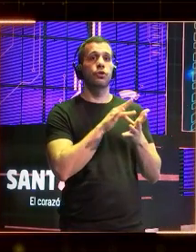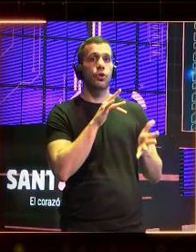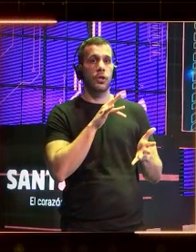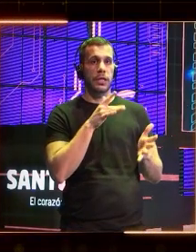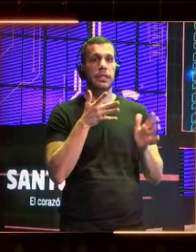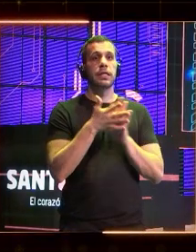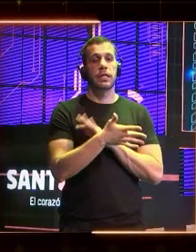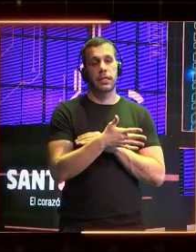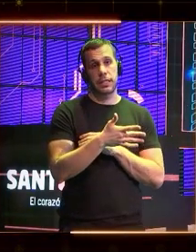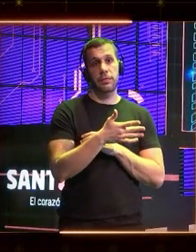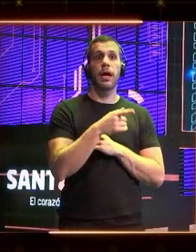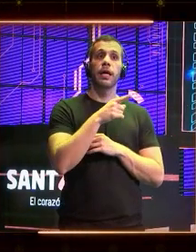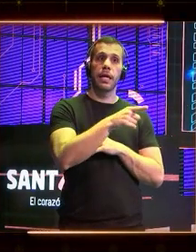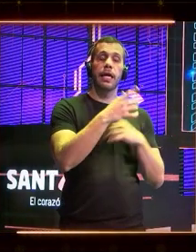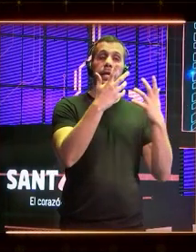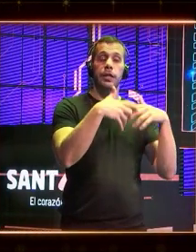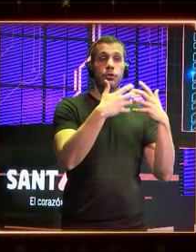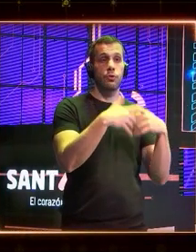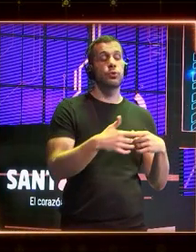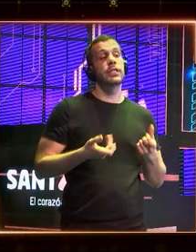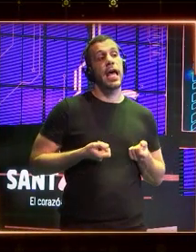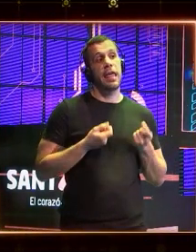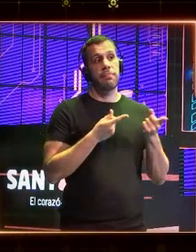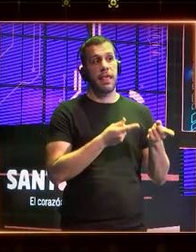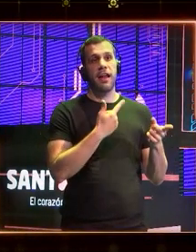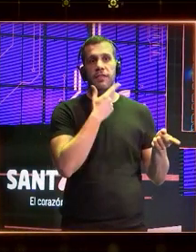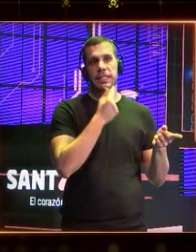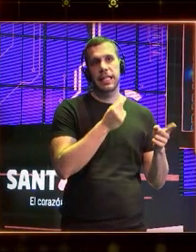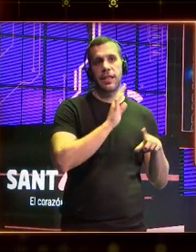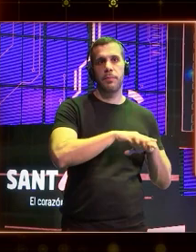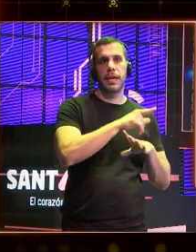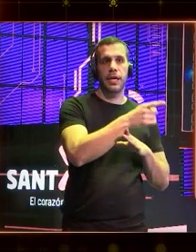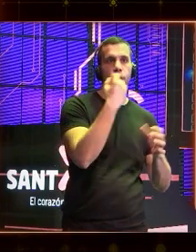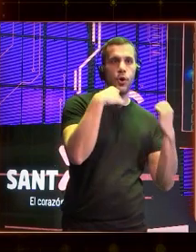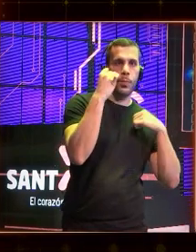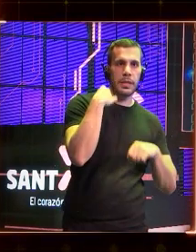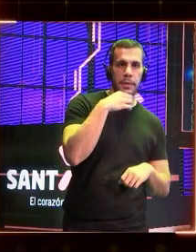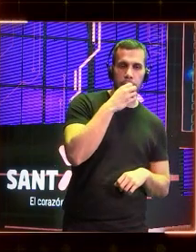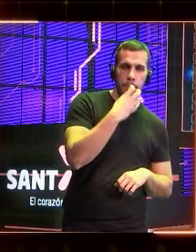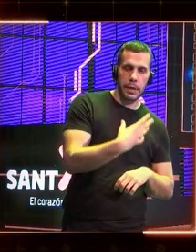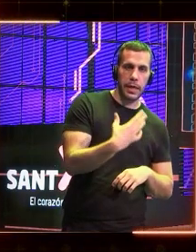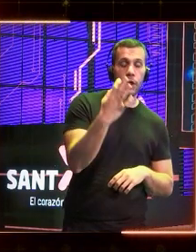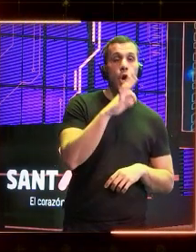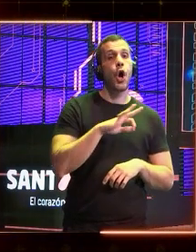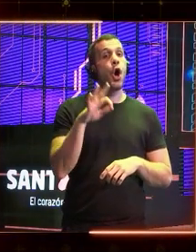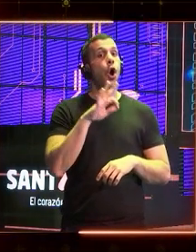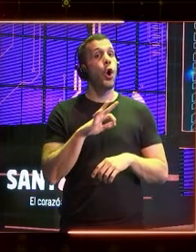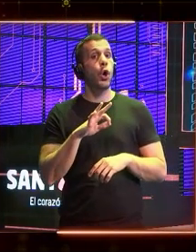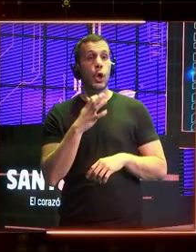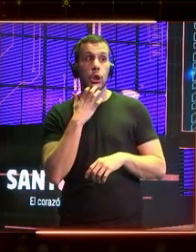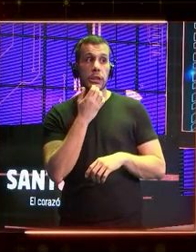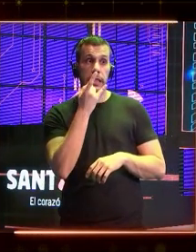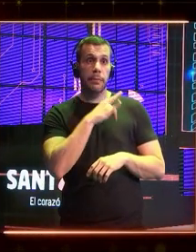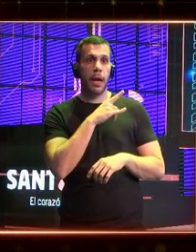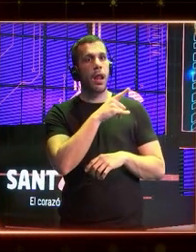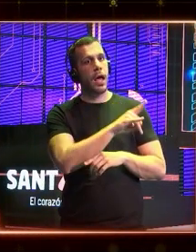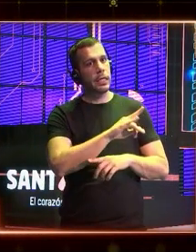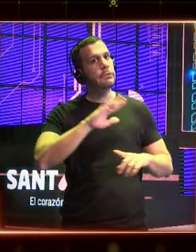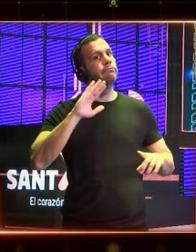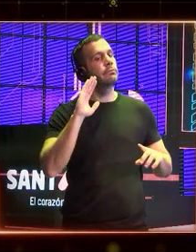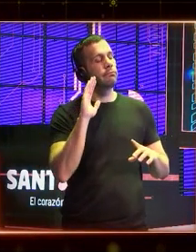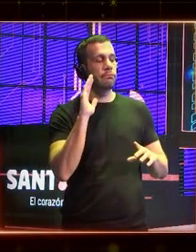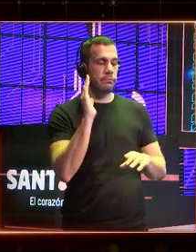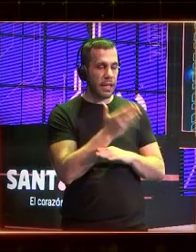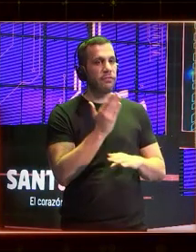para portarse bien. Y a veces tienes que hacer incentivos para que se porte bien o darle caña si se porta mal. Y por eso necesitas también